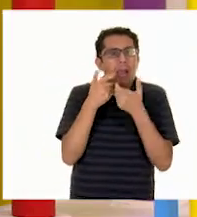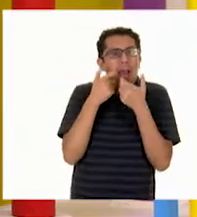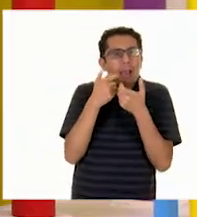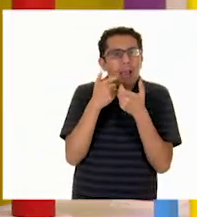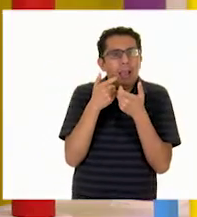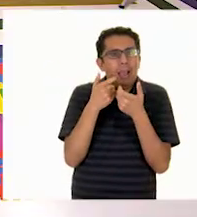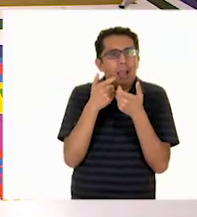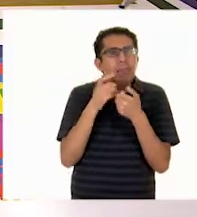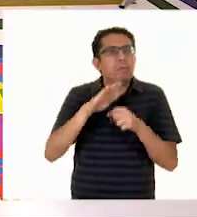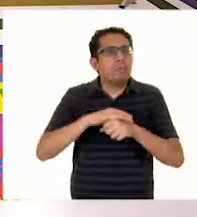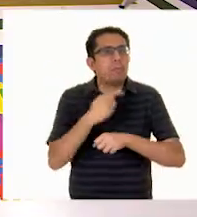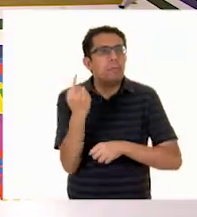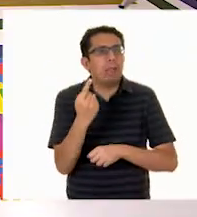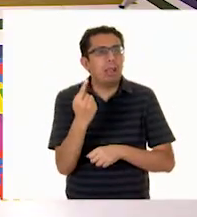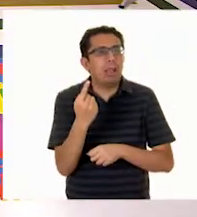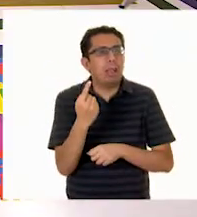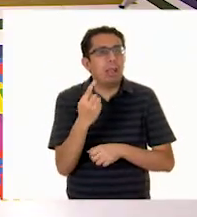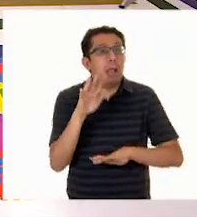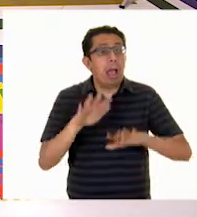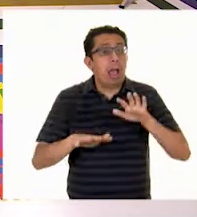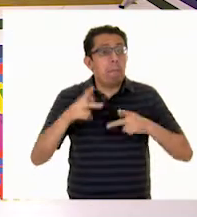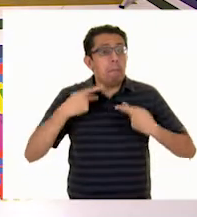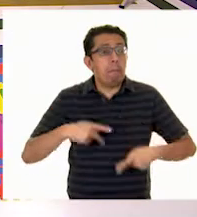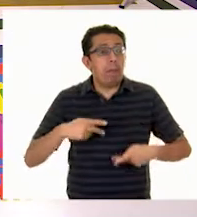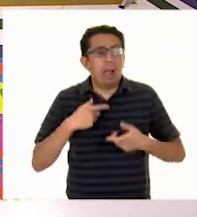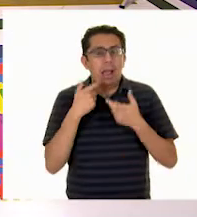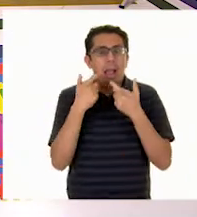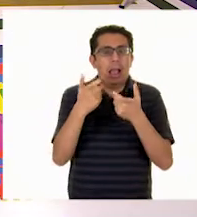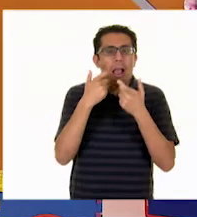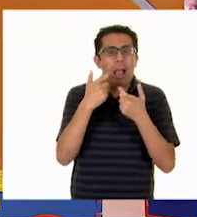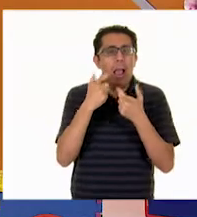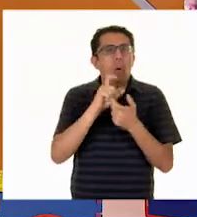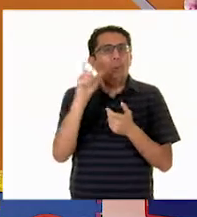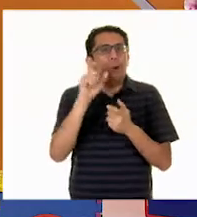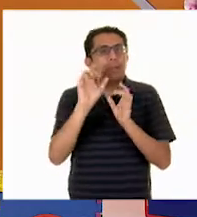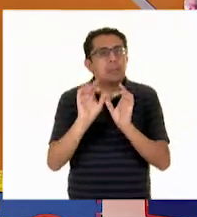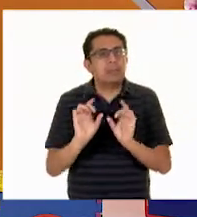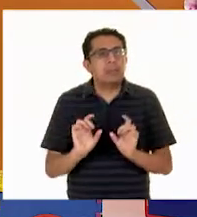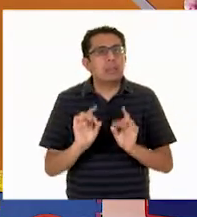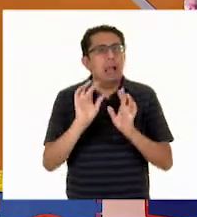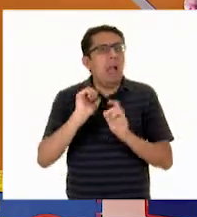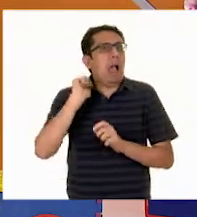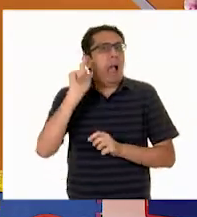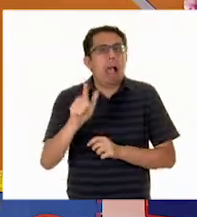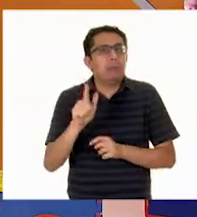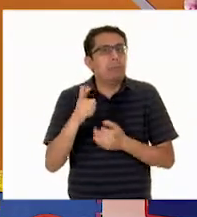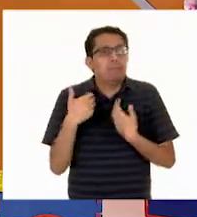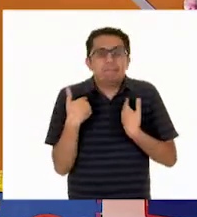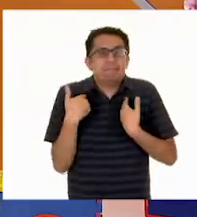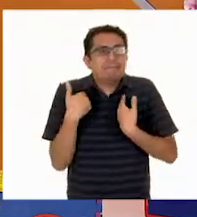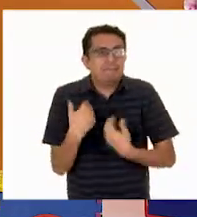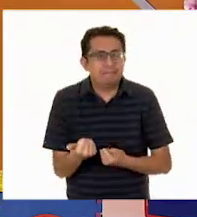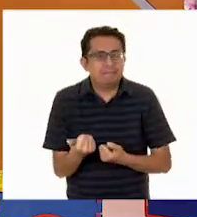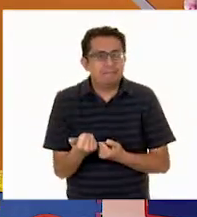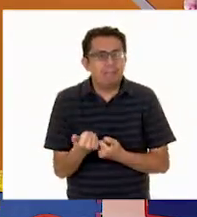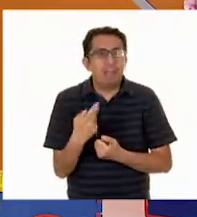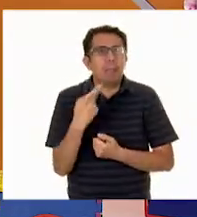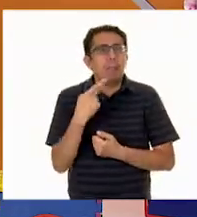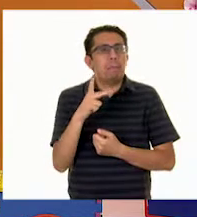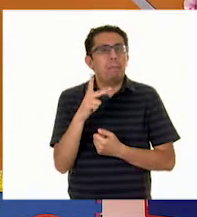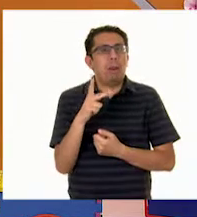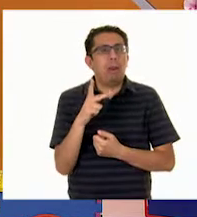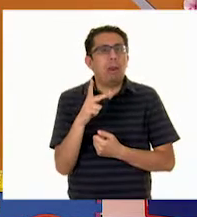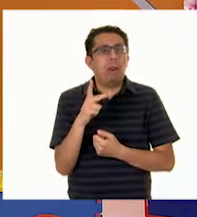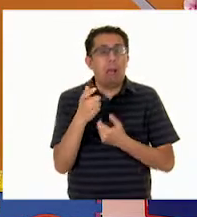Cuando tenemos alguna situación delante de nosotros Que no alcanzamos a entender Pero esta risa no era de